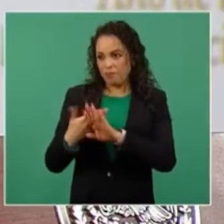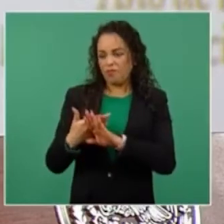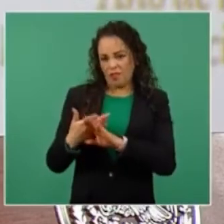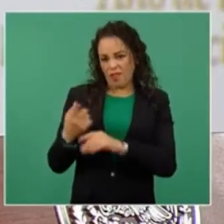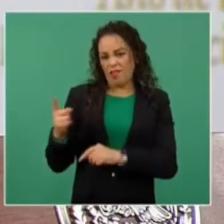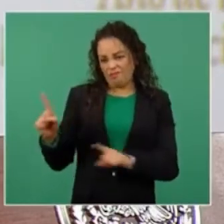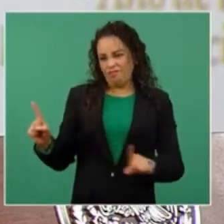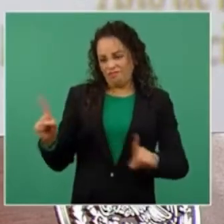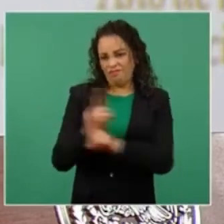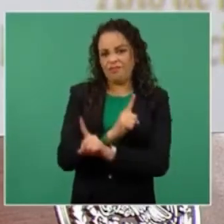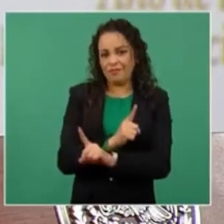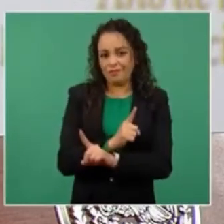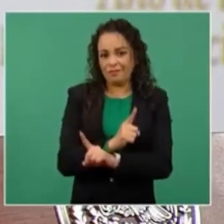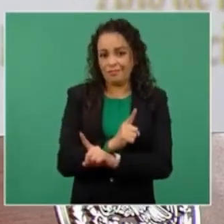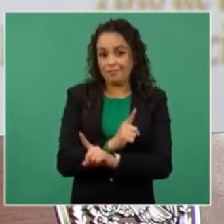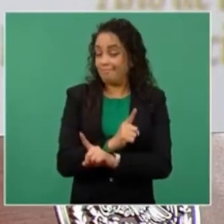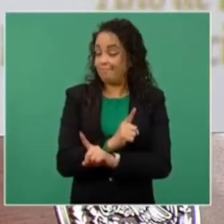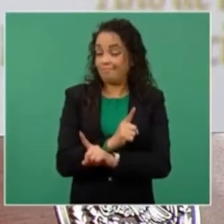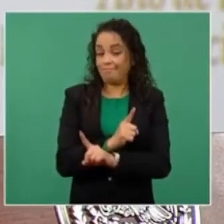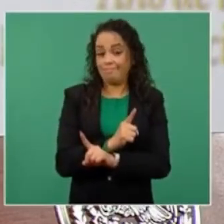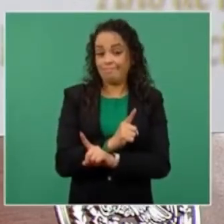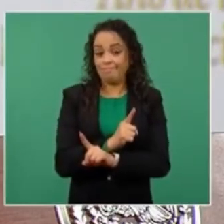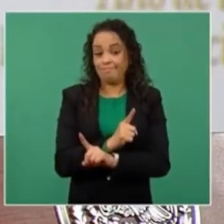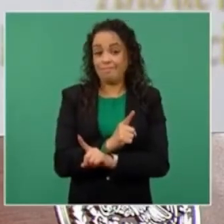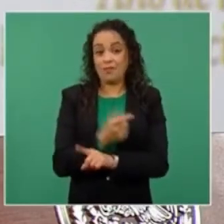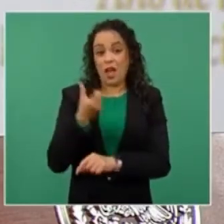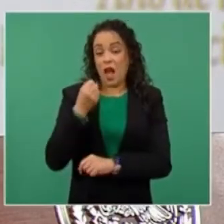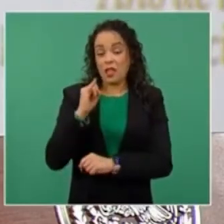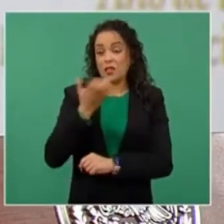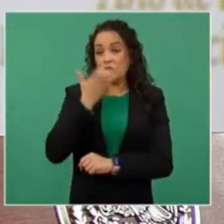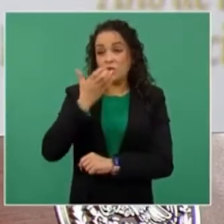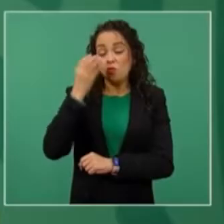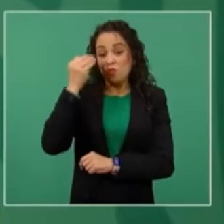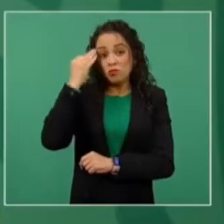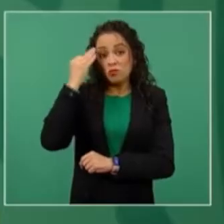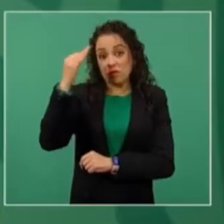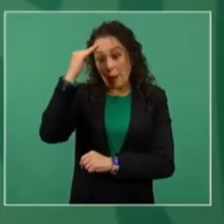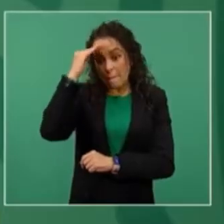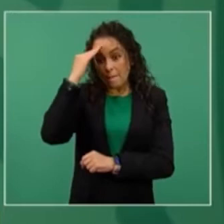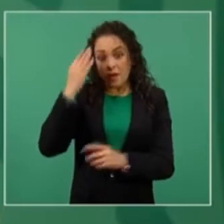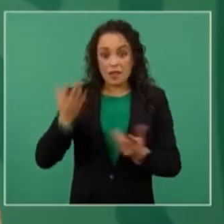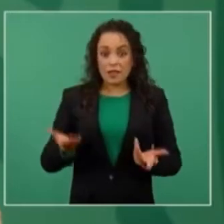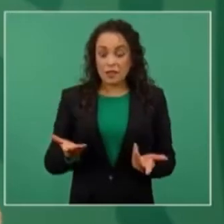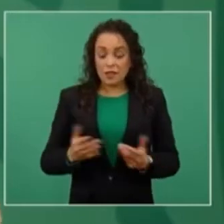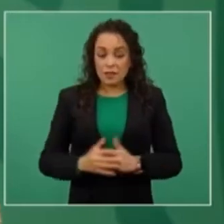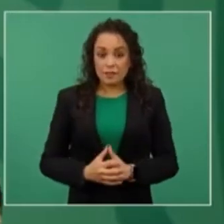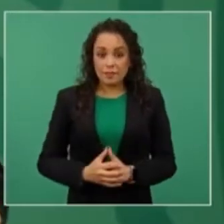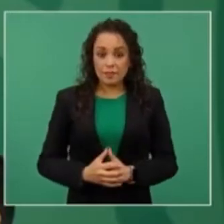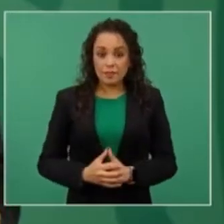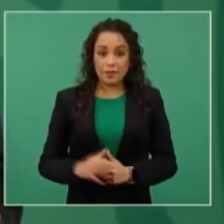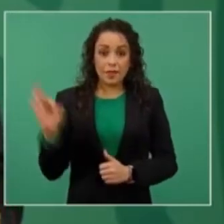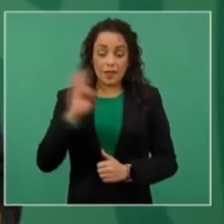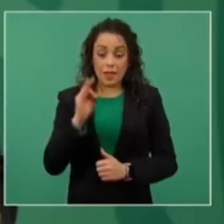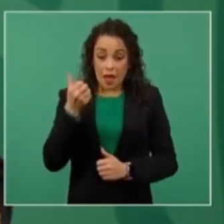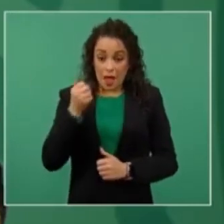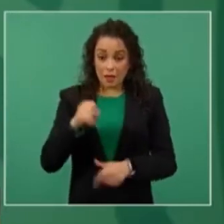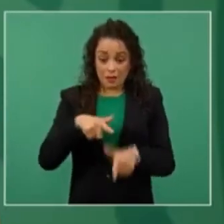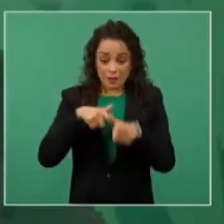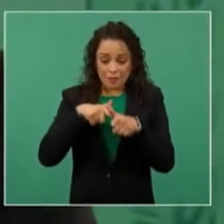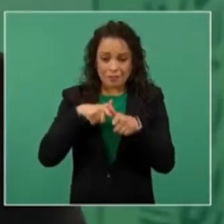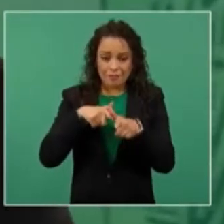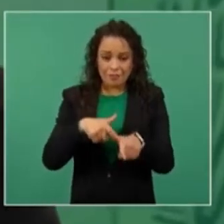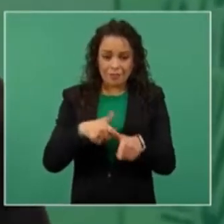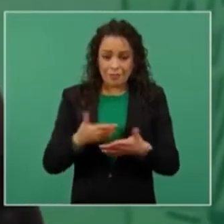la ley del talión. Si eso se hubiese seguido aplicando, nos hubiésemos quedado